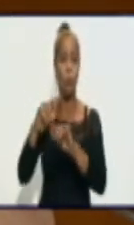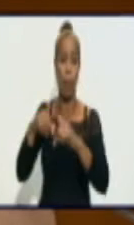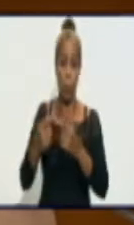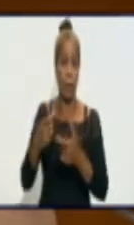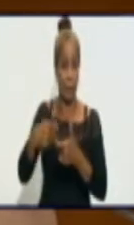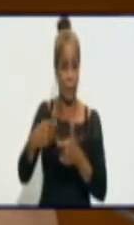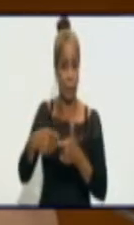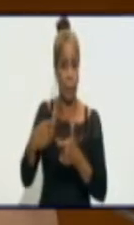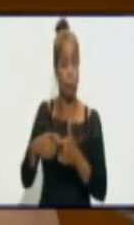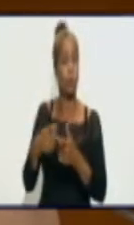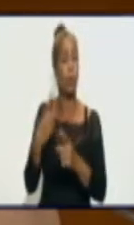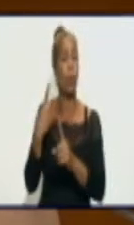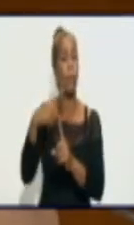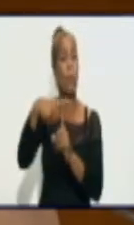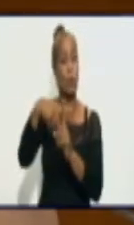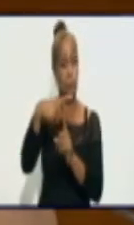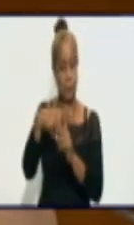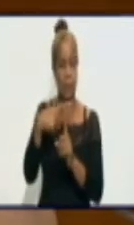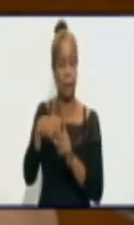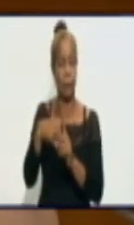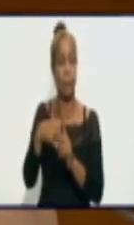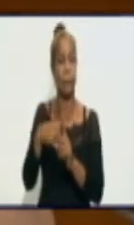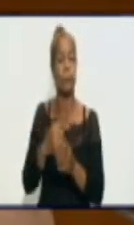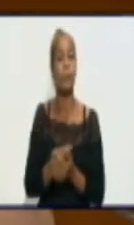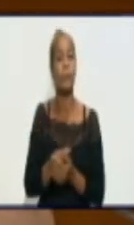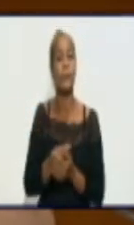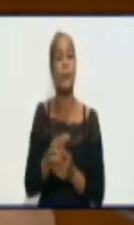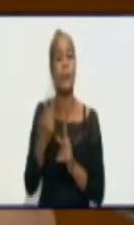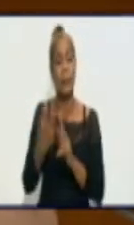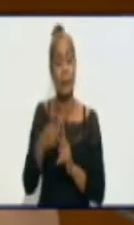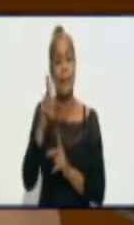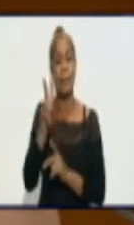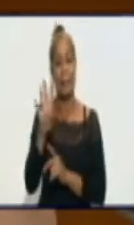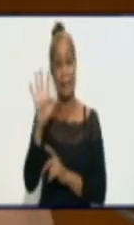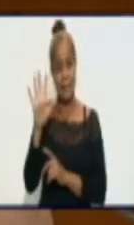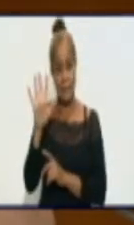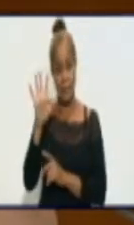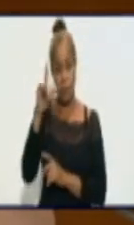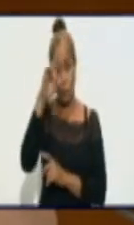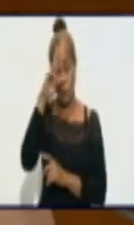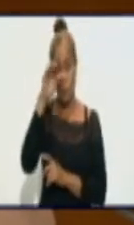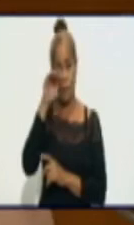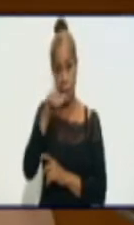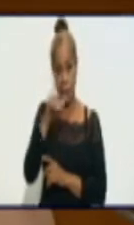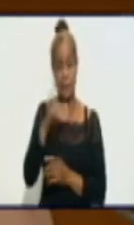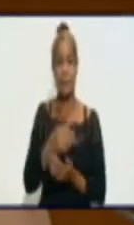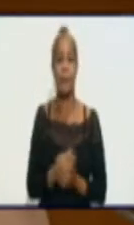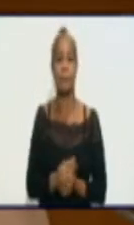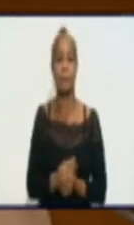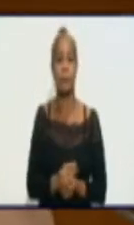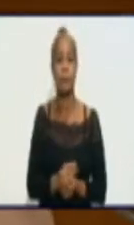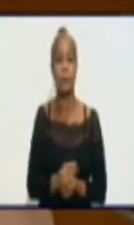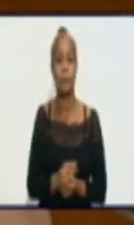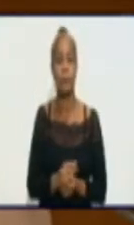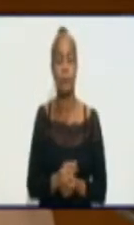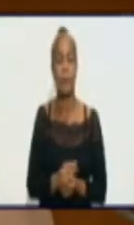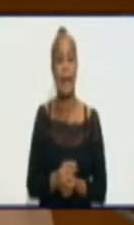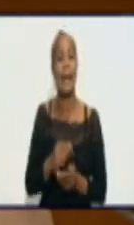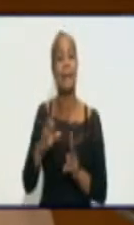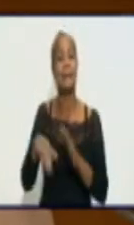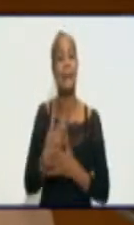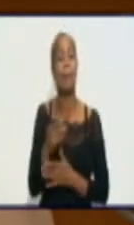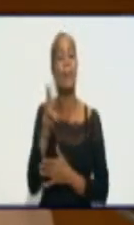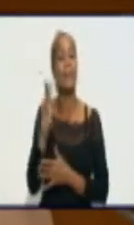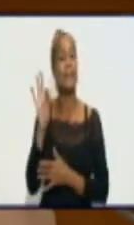confirmado. El 25 ingresa como parte del aislamiento, del control de foco. El día 28